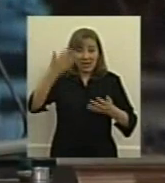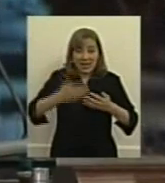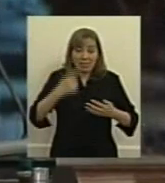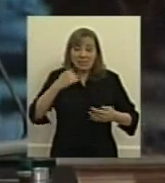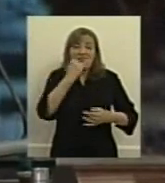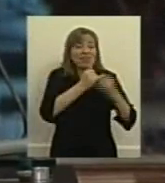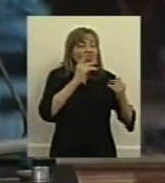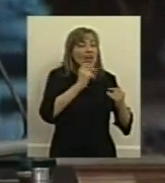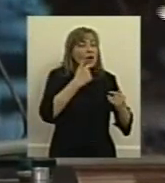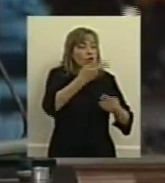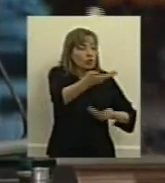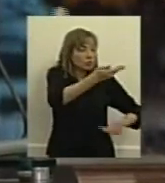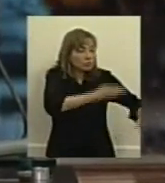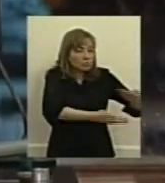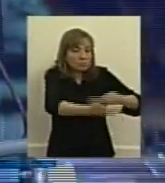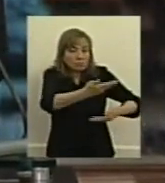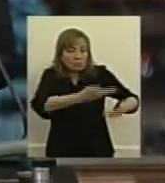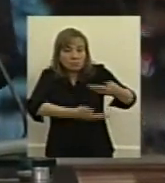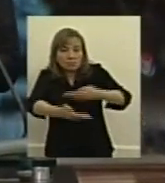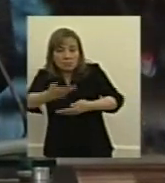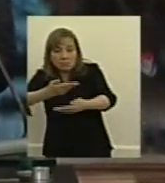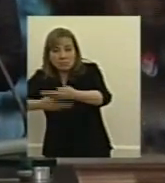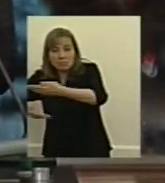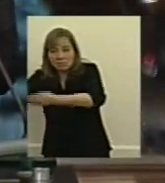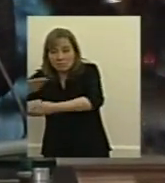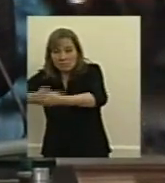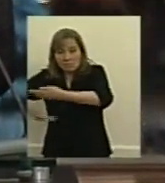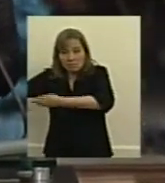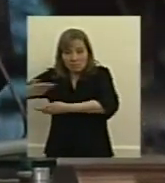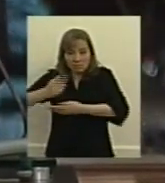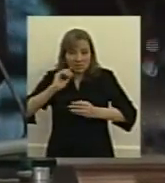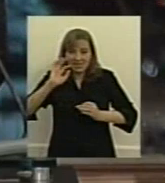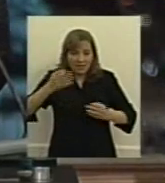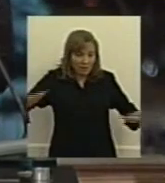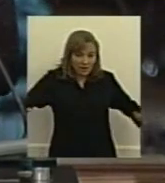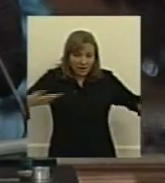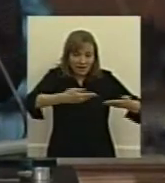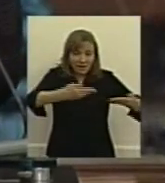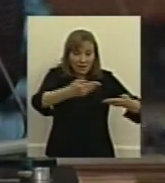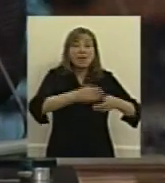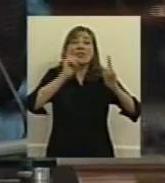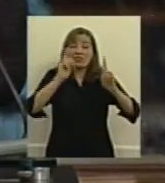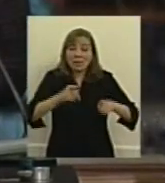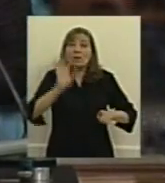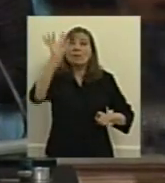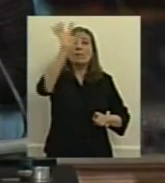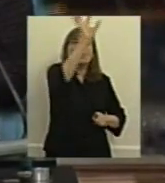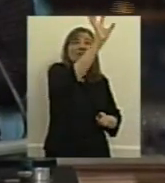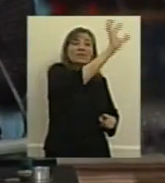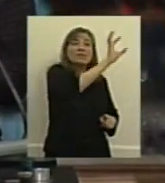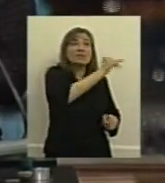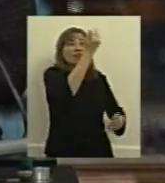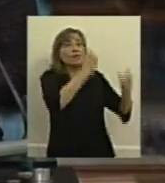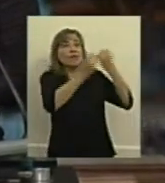entrecruzamiento de datos y que también se pueda establecer por regiones por provincias